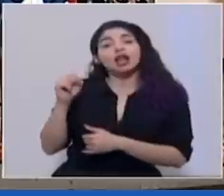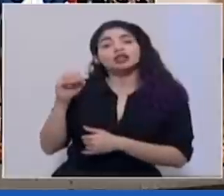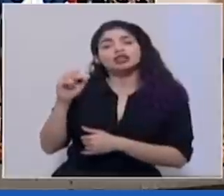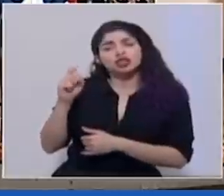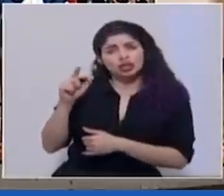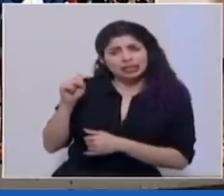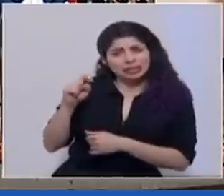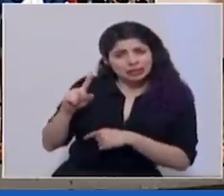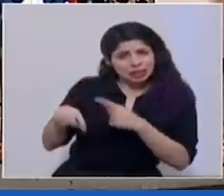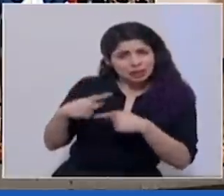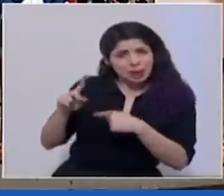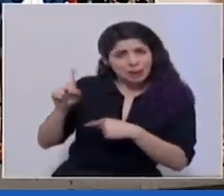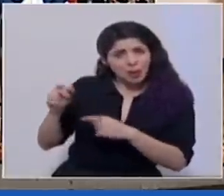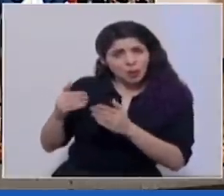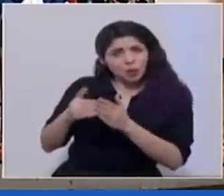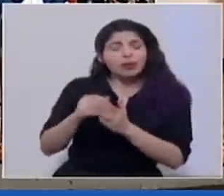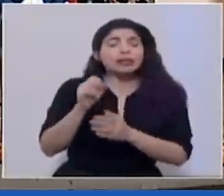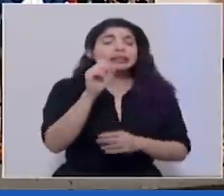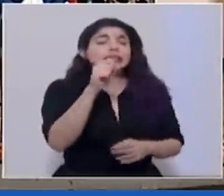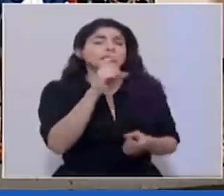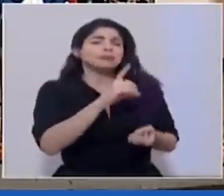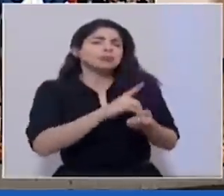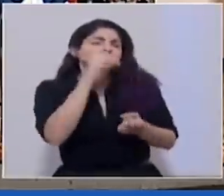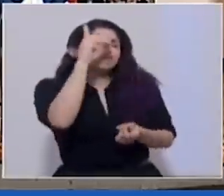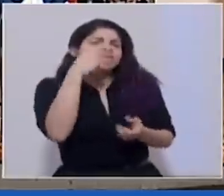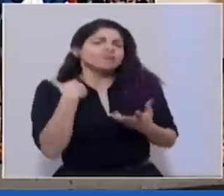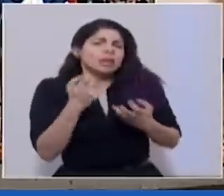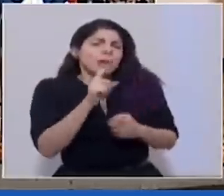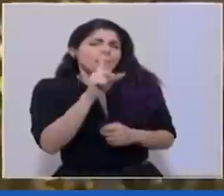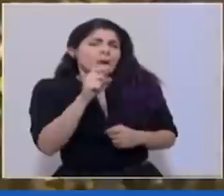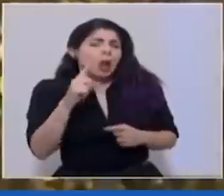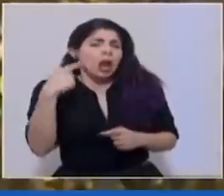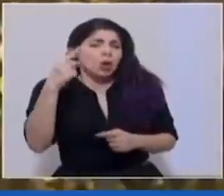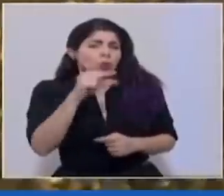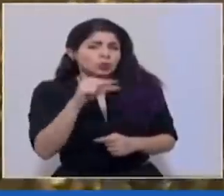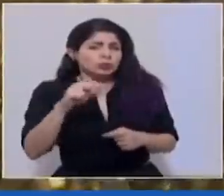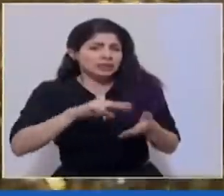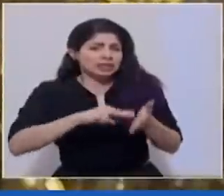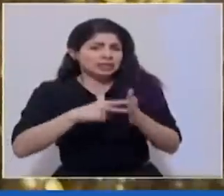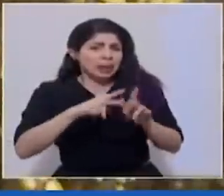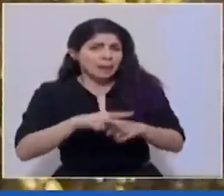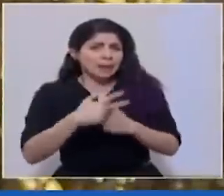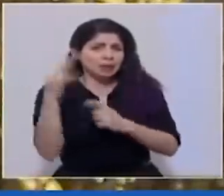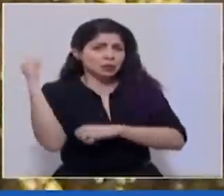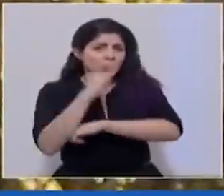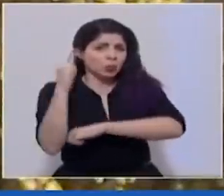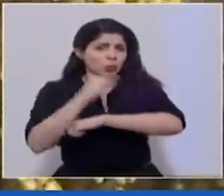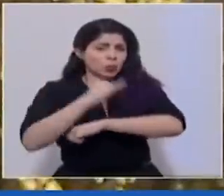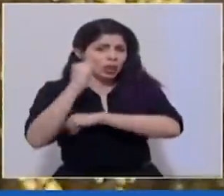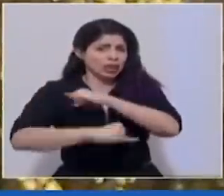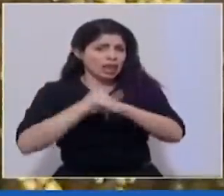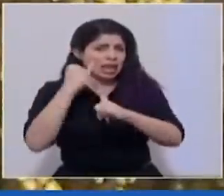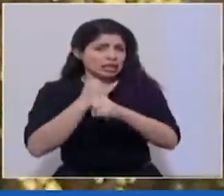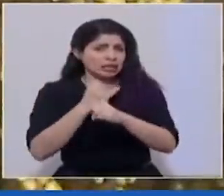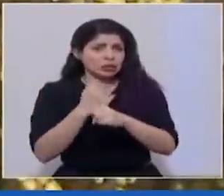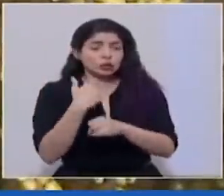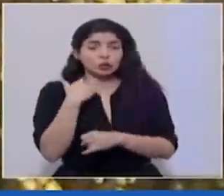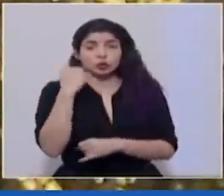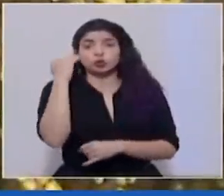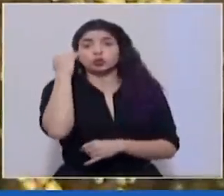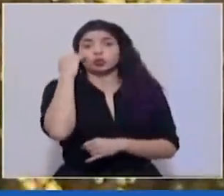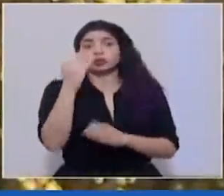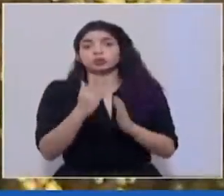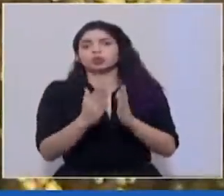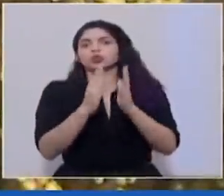hacer una pregunta por favor Nada más al doctor Salas quería preguntarle a partir de la próxima semana ya empiezan a llegar los vuelos internacionales conozco de la